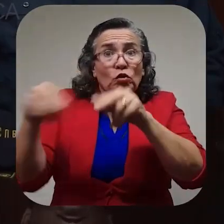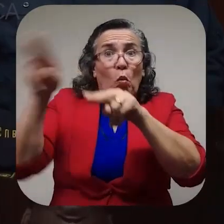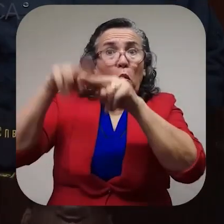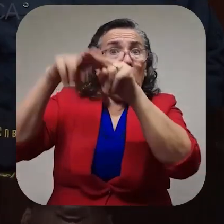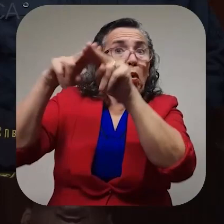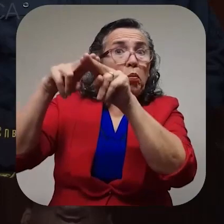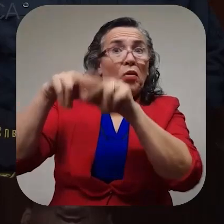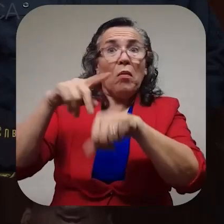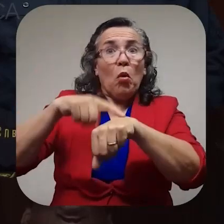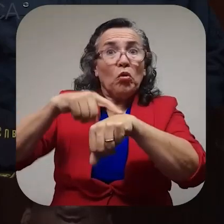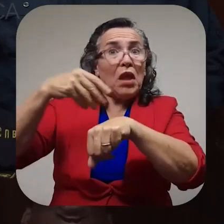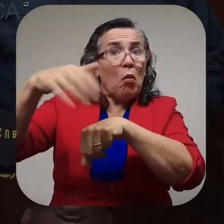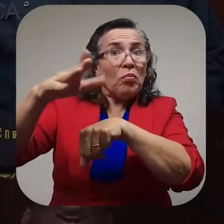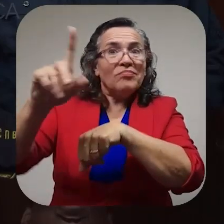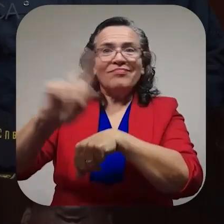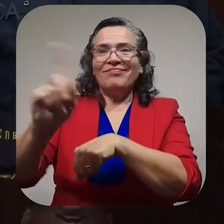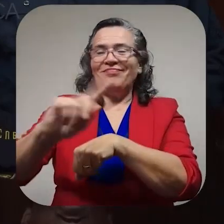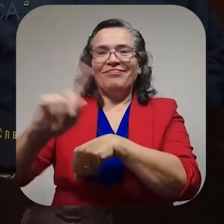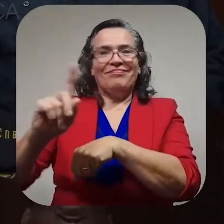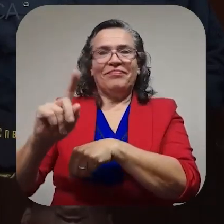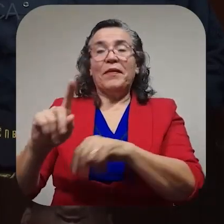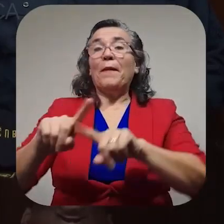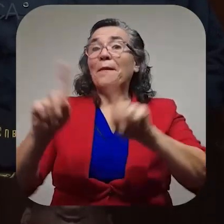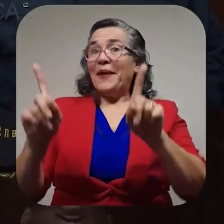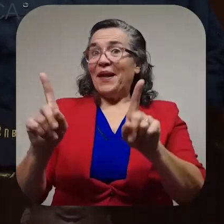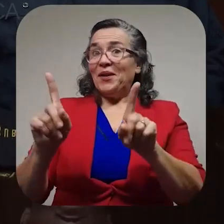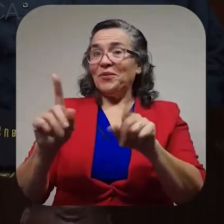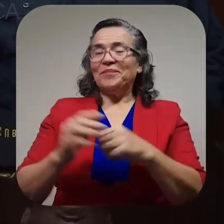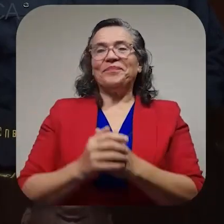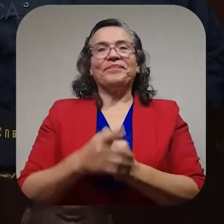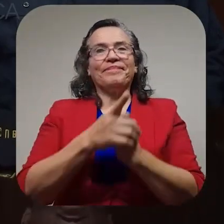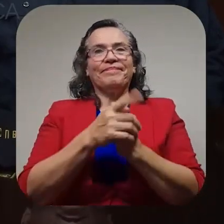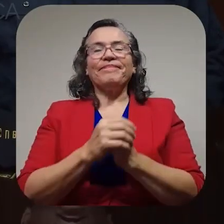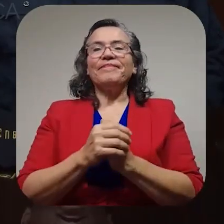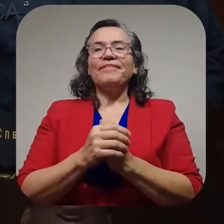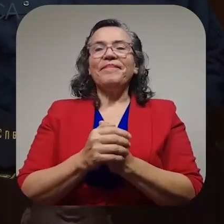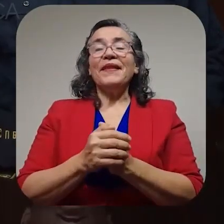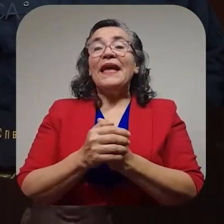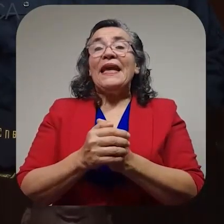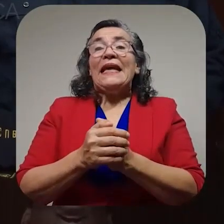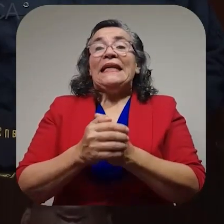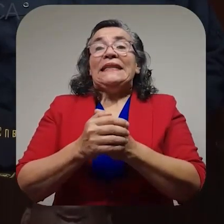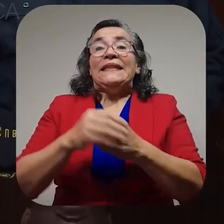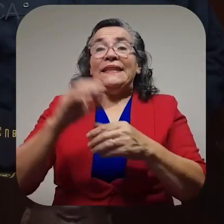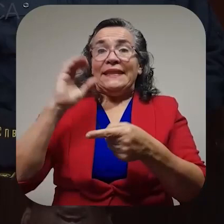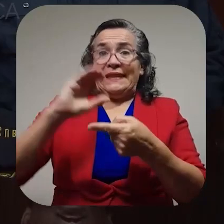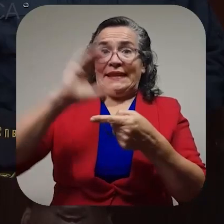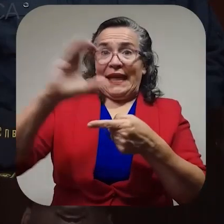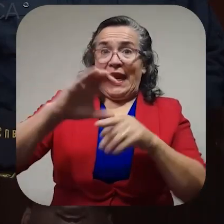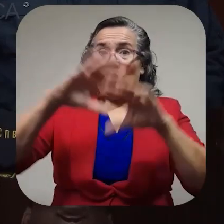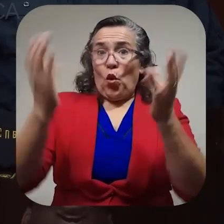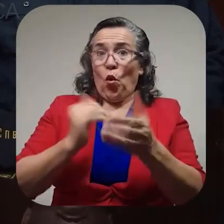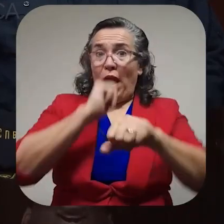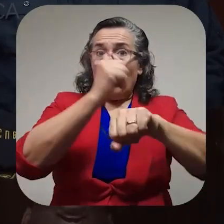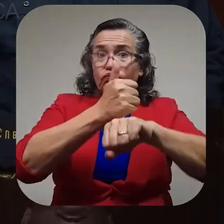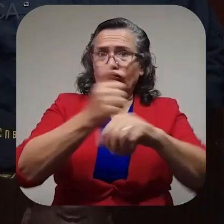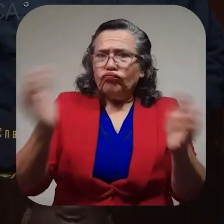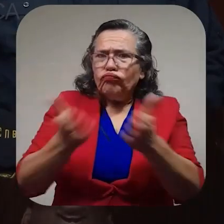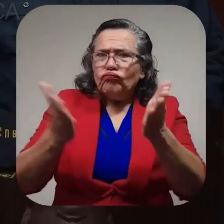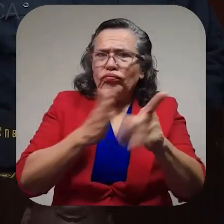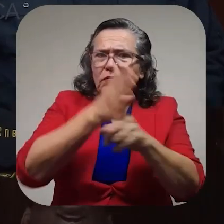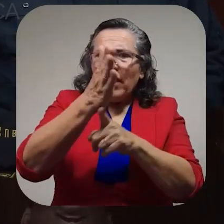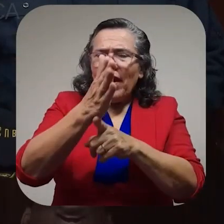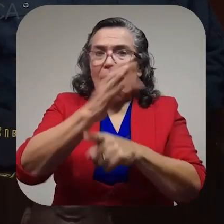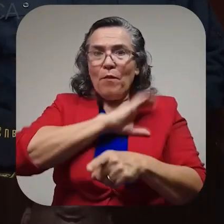no recibirían aumentos por un periodo considerable. El salario global fijado incentiva la